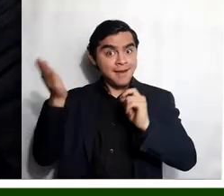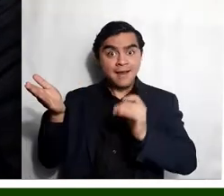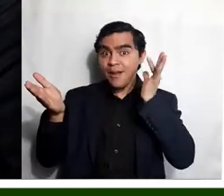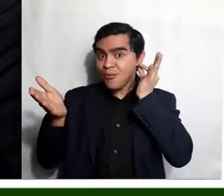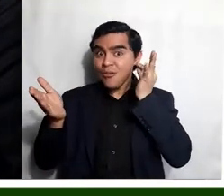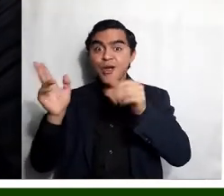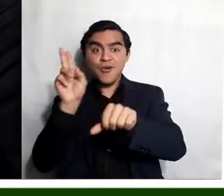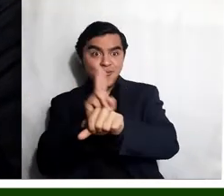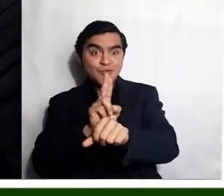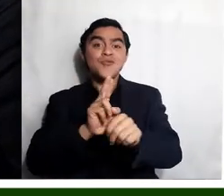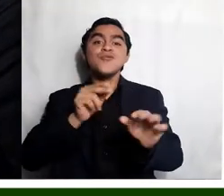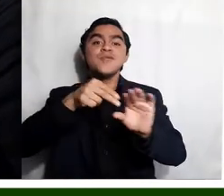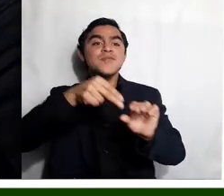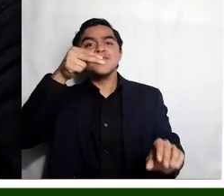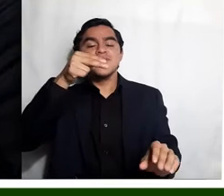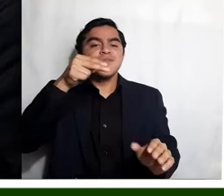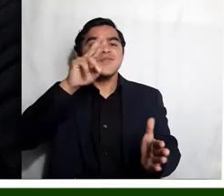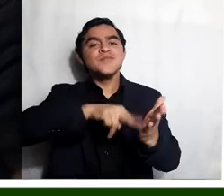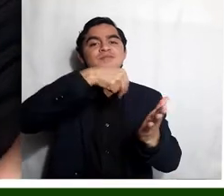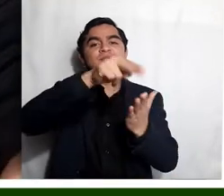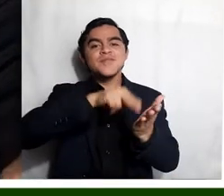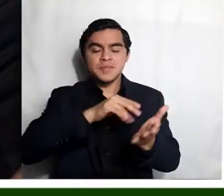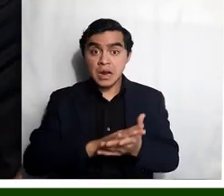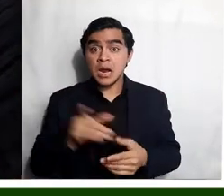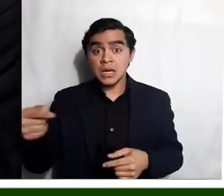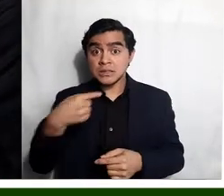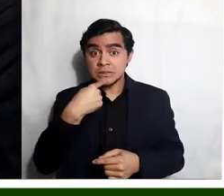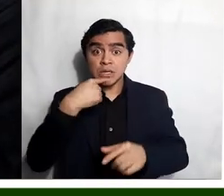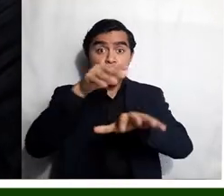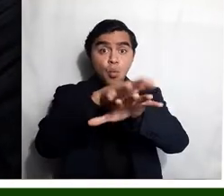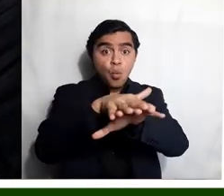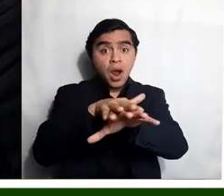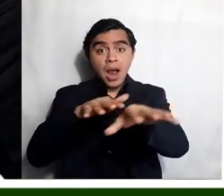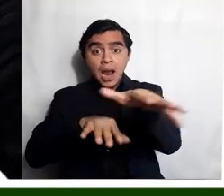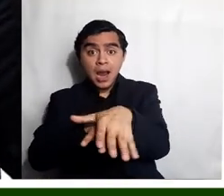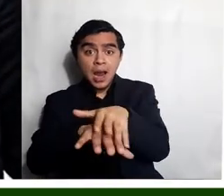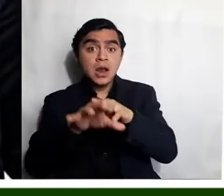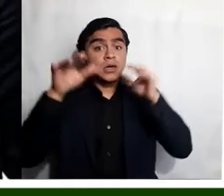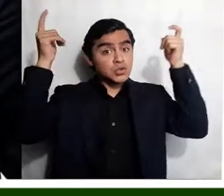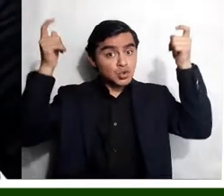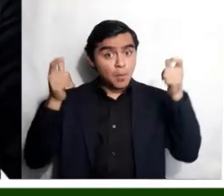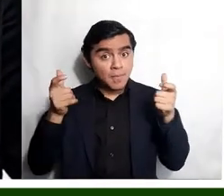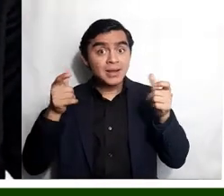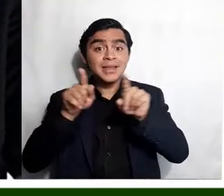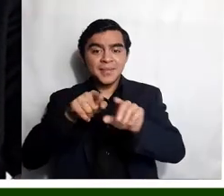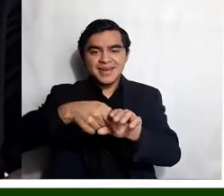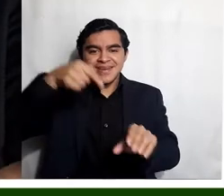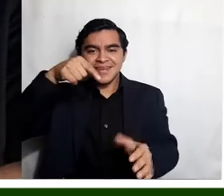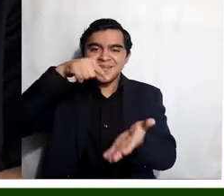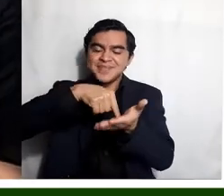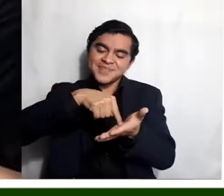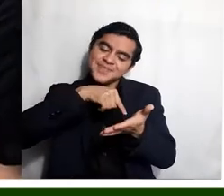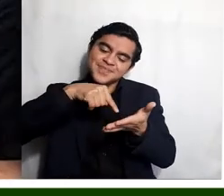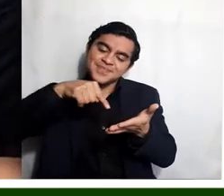Pito Piturra con un plumero. Si vemos, en el poema nos habla de guantes, nos habla de sombreros y nos habla